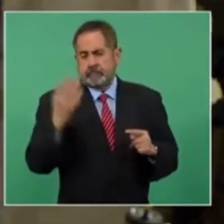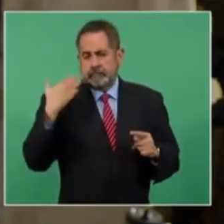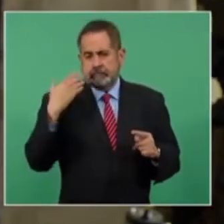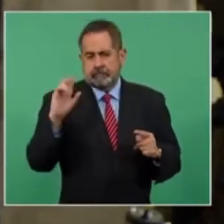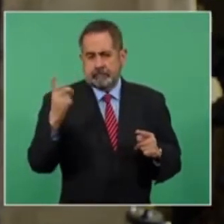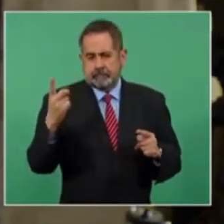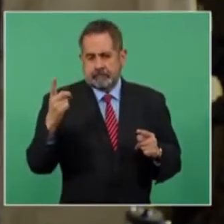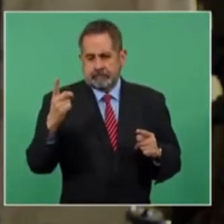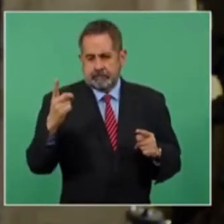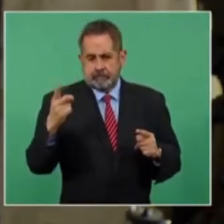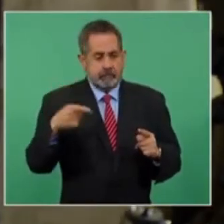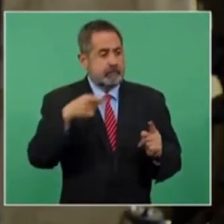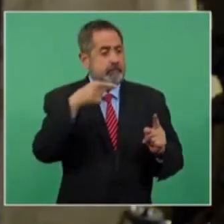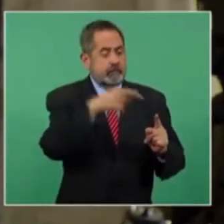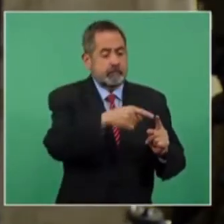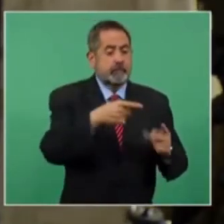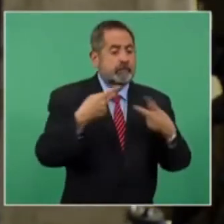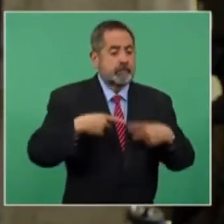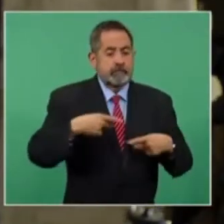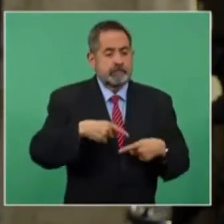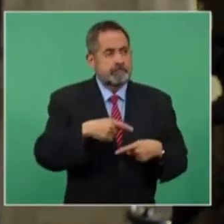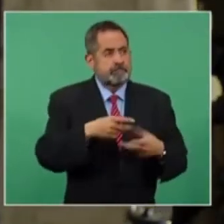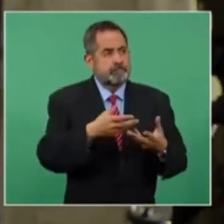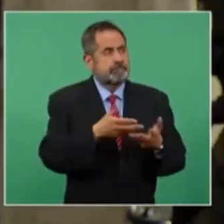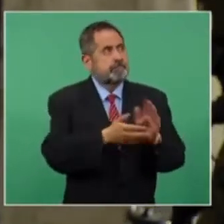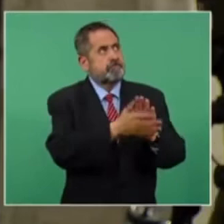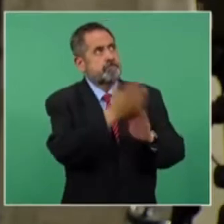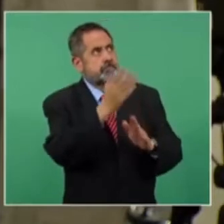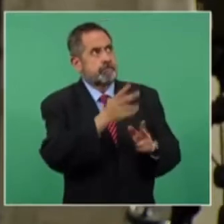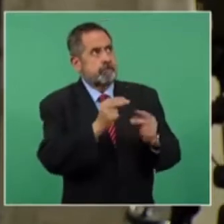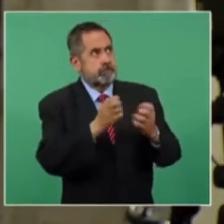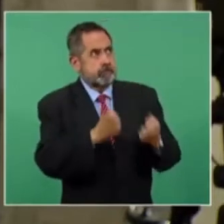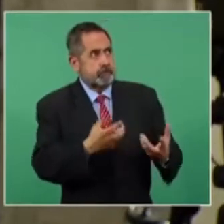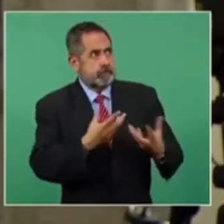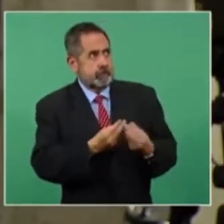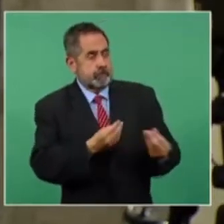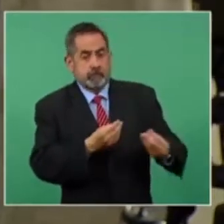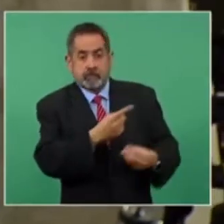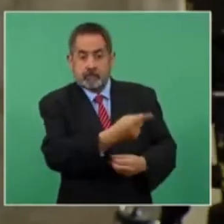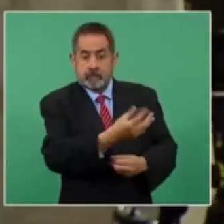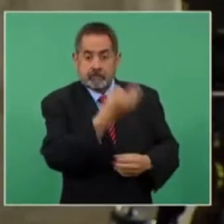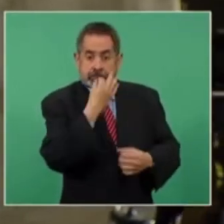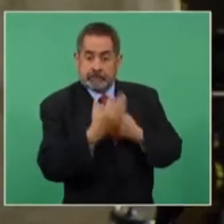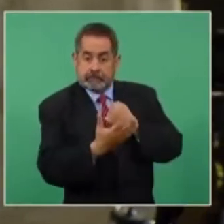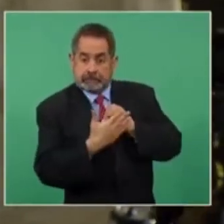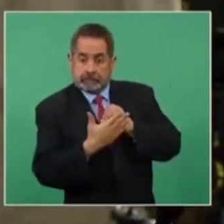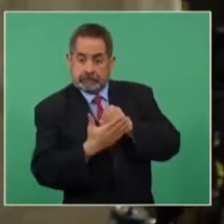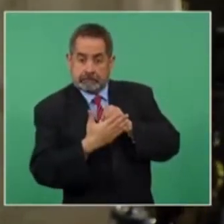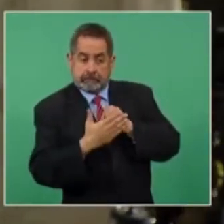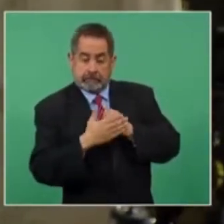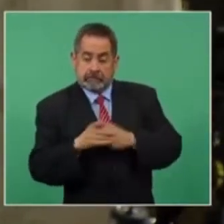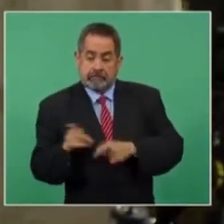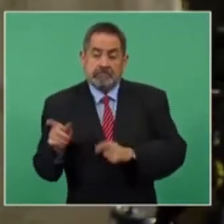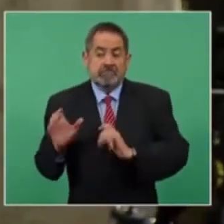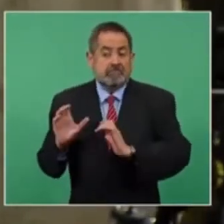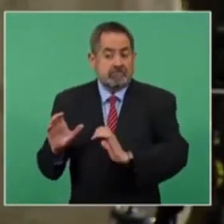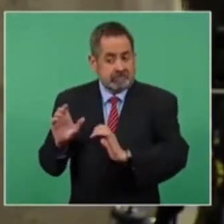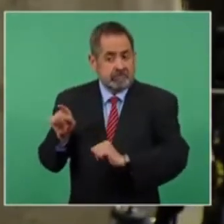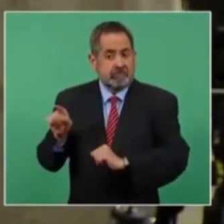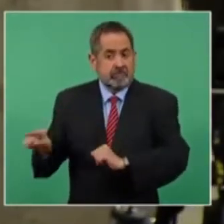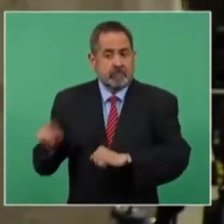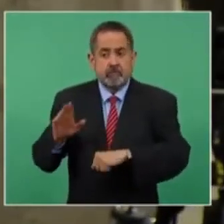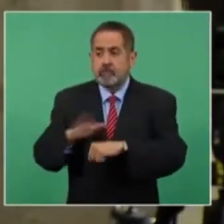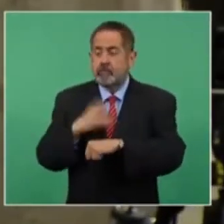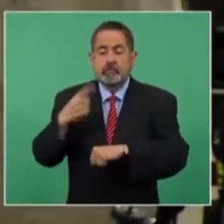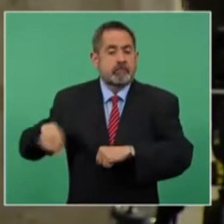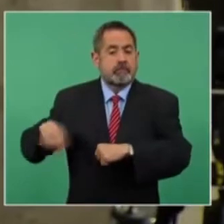la persona que desgraciadamente ya no está con nosotros, me advirtió que me protegiera por la difícil situación que